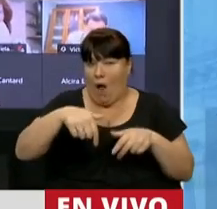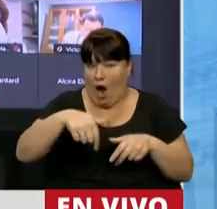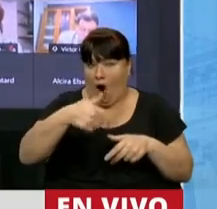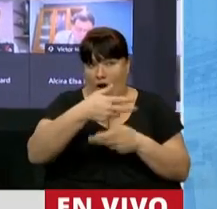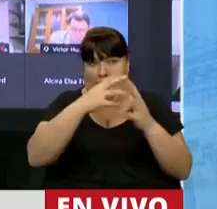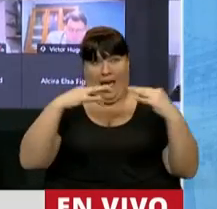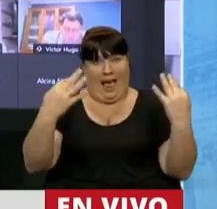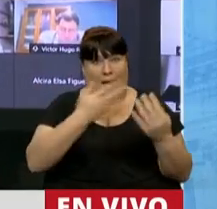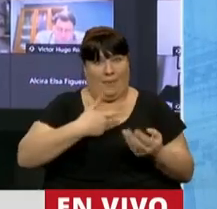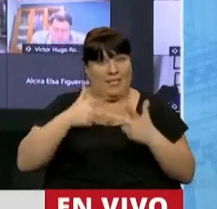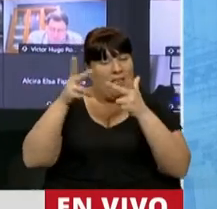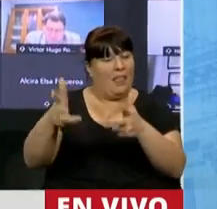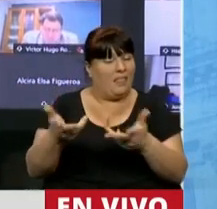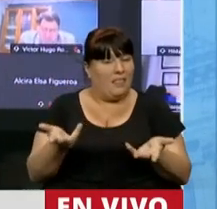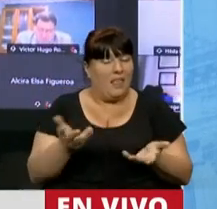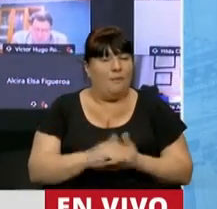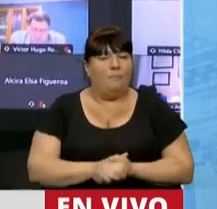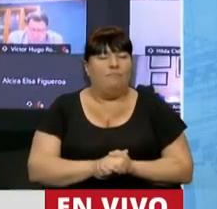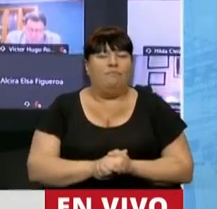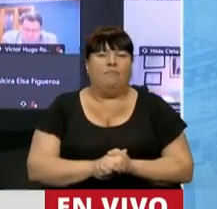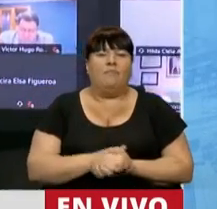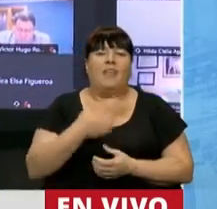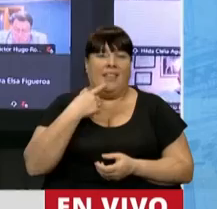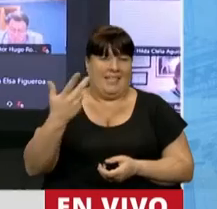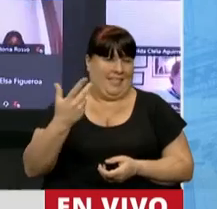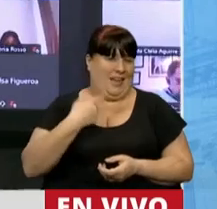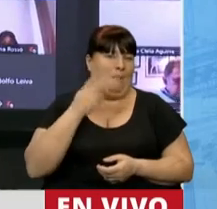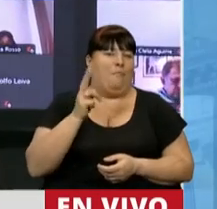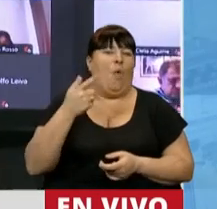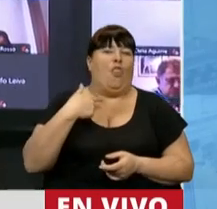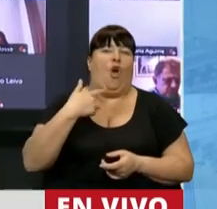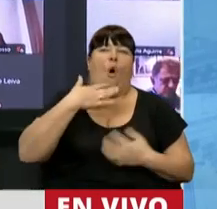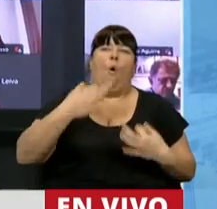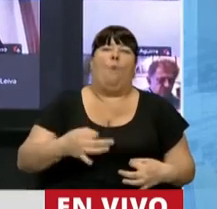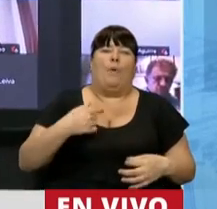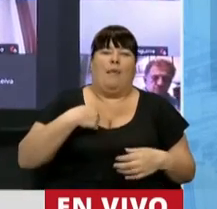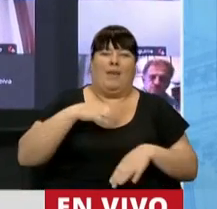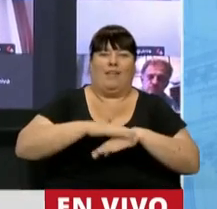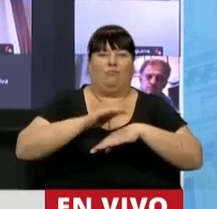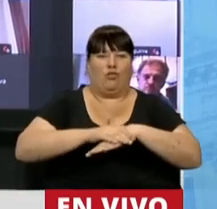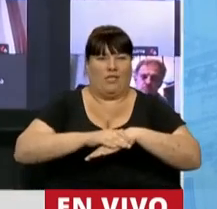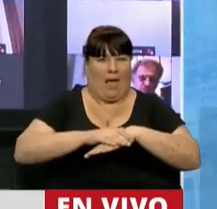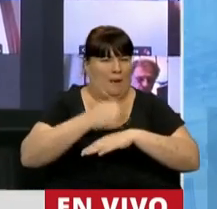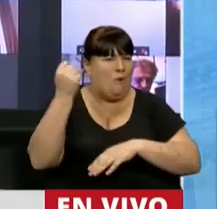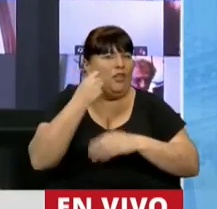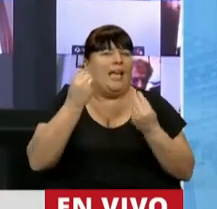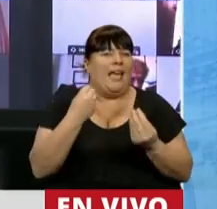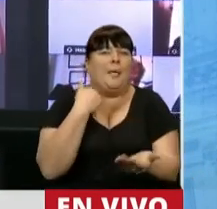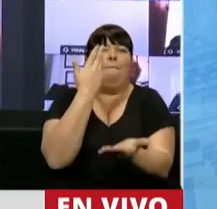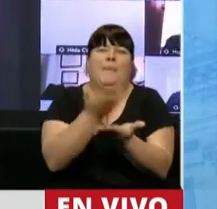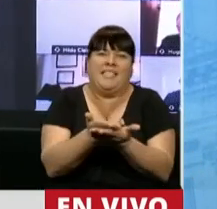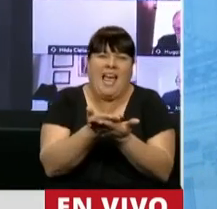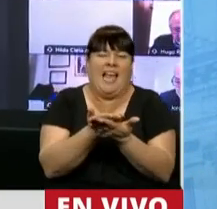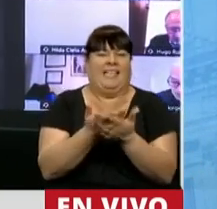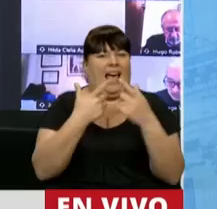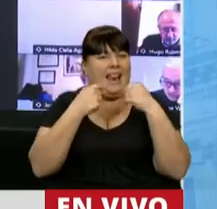ante esta Presidencia, me van a impedir que cumpla con mi responsabilidad primaria, que es presentarlo,